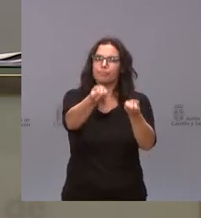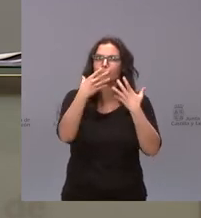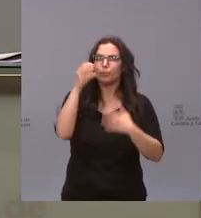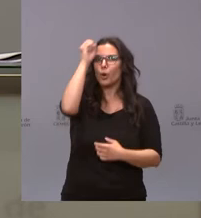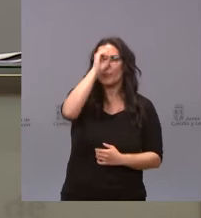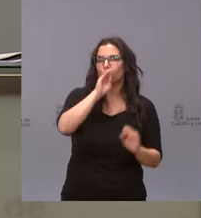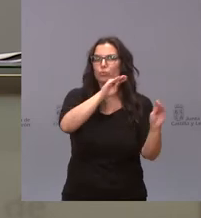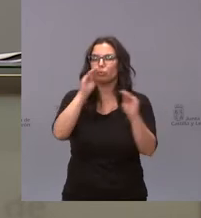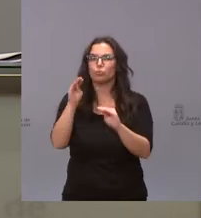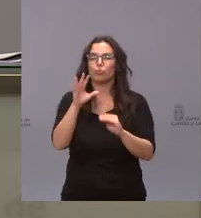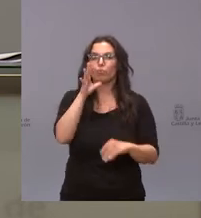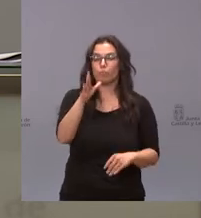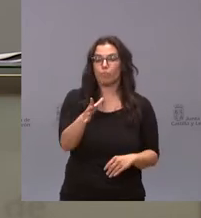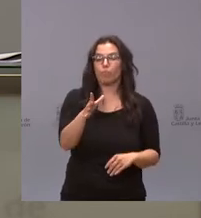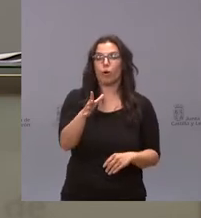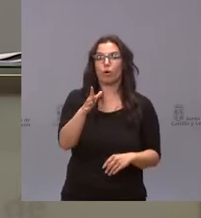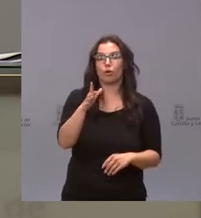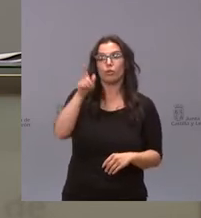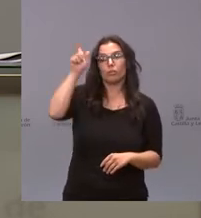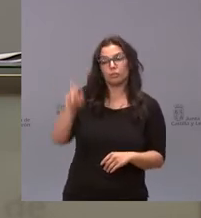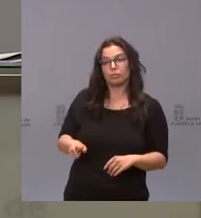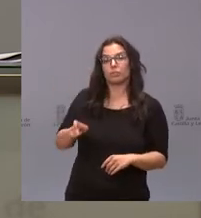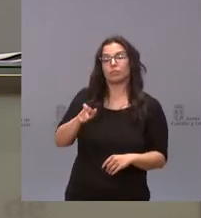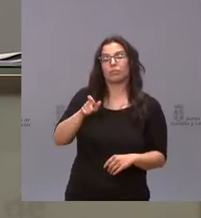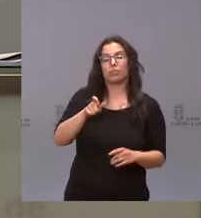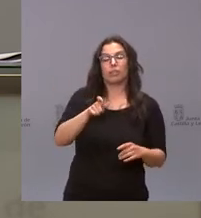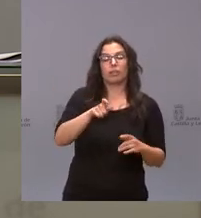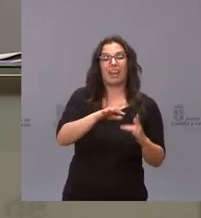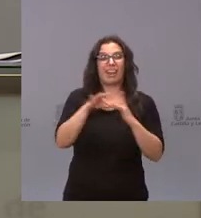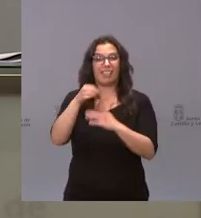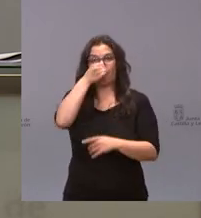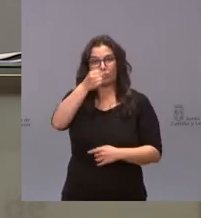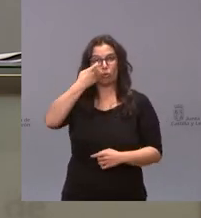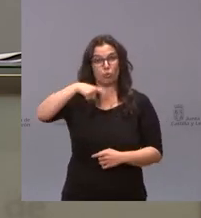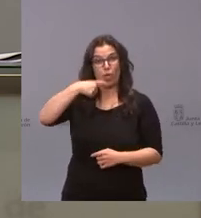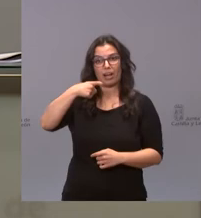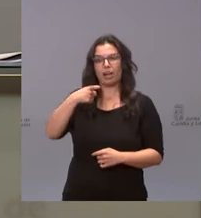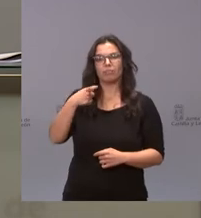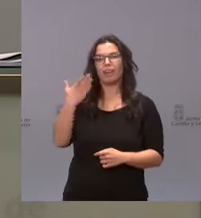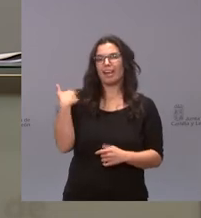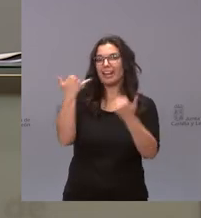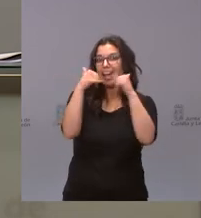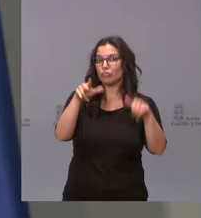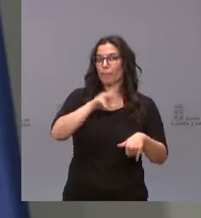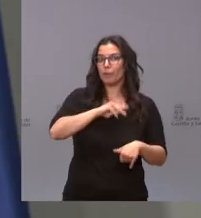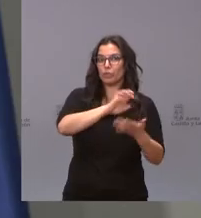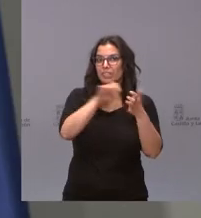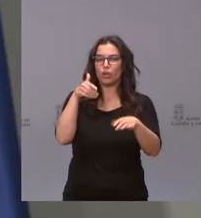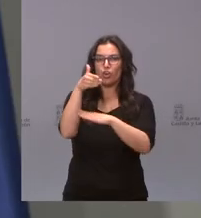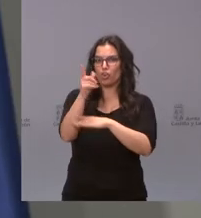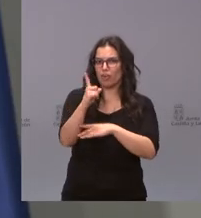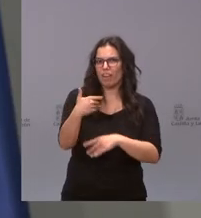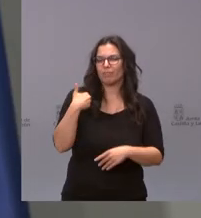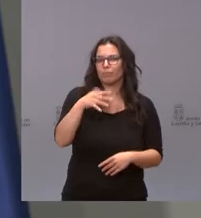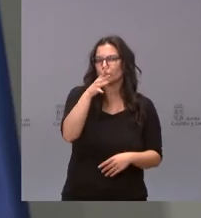sobre la ausencia de Luis Tudanca ayer en los premios Castilla y León muchas gracias sí sobre